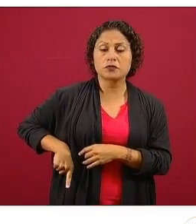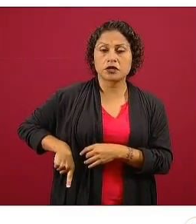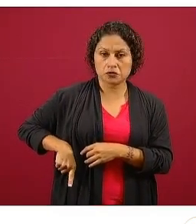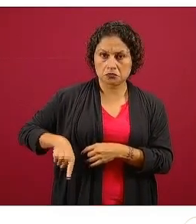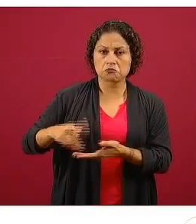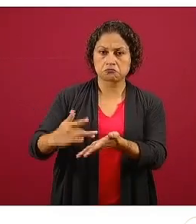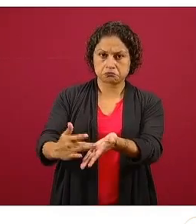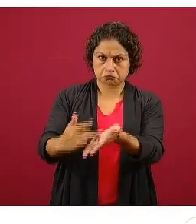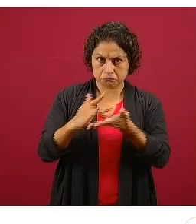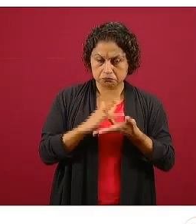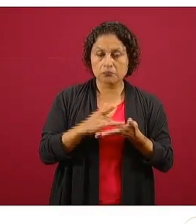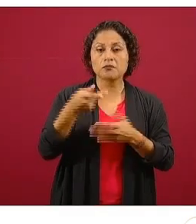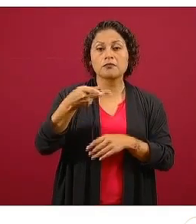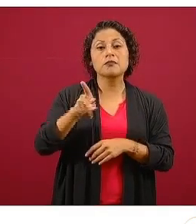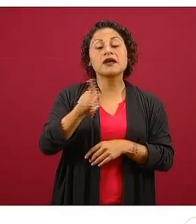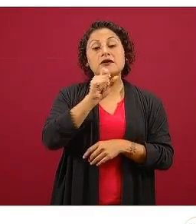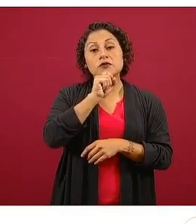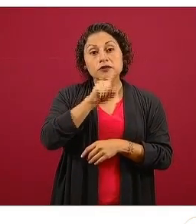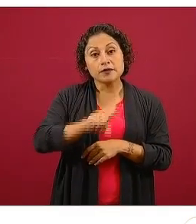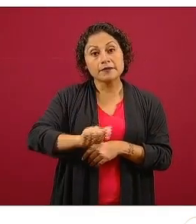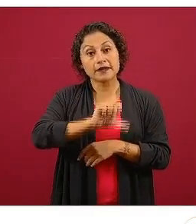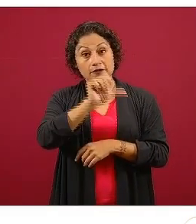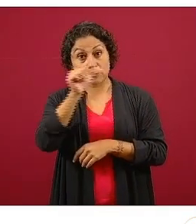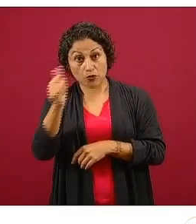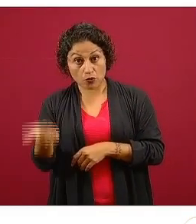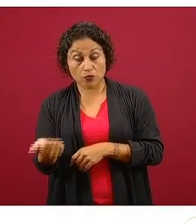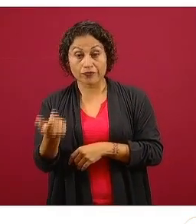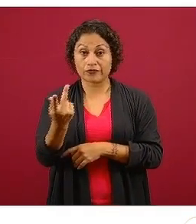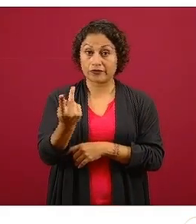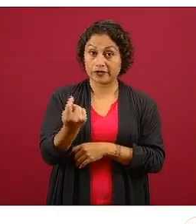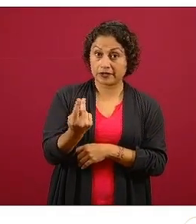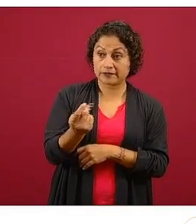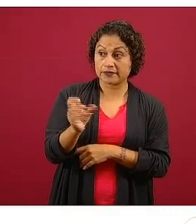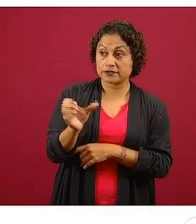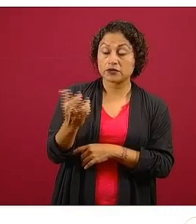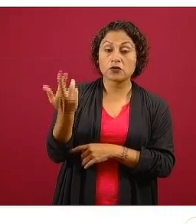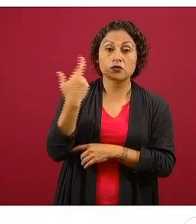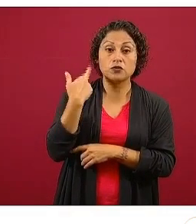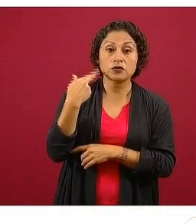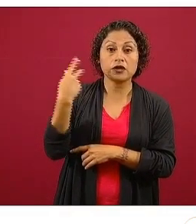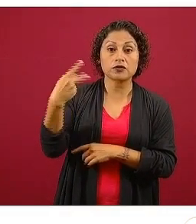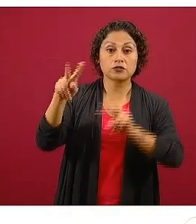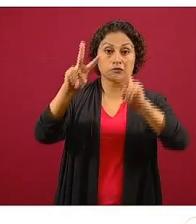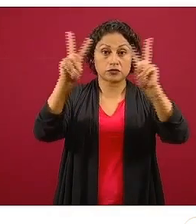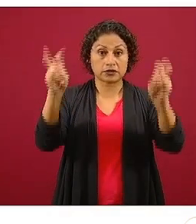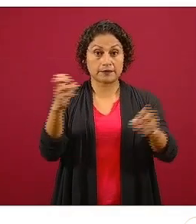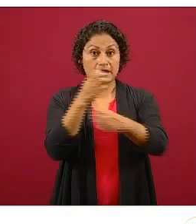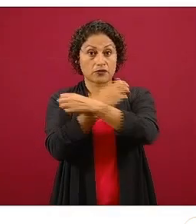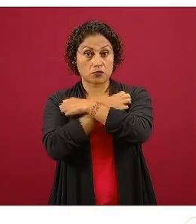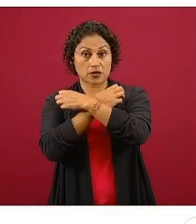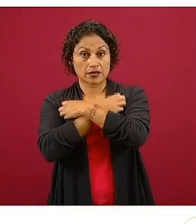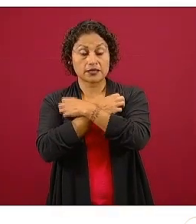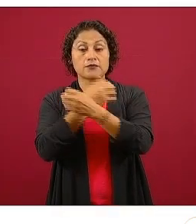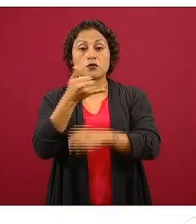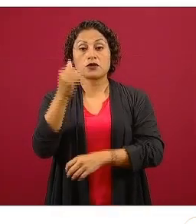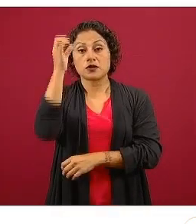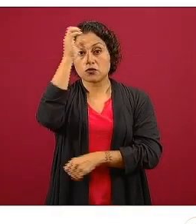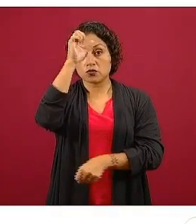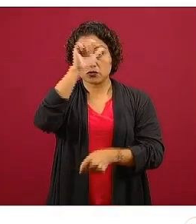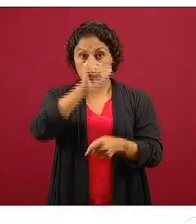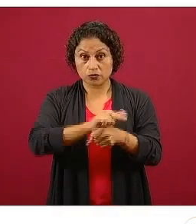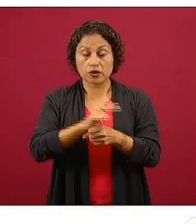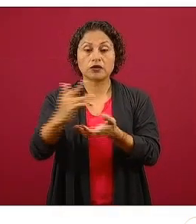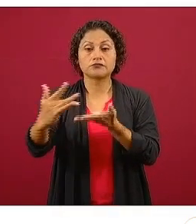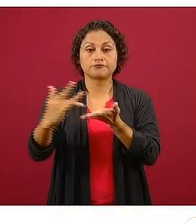toda la red de radiodifusoras y televisoras educativas y culturales de México, apoyando, que son